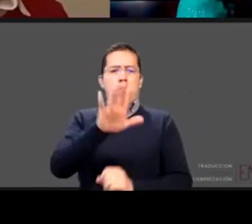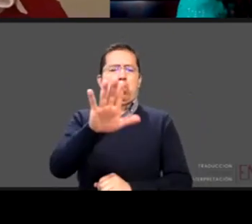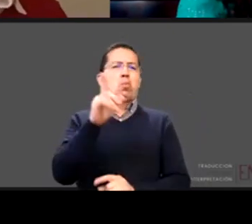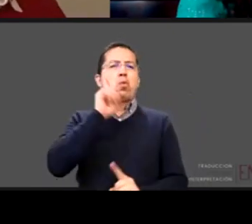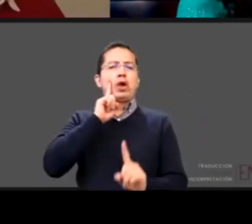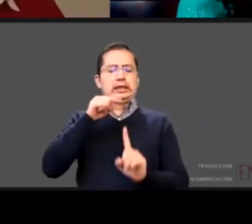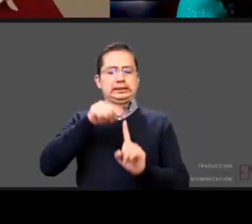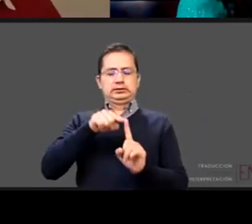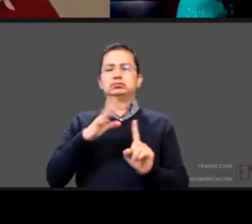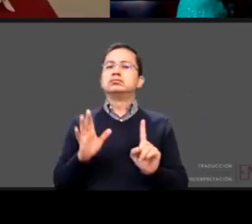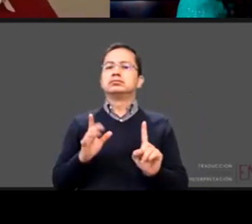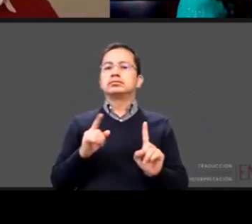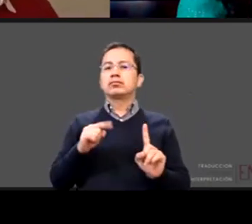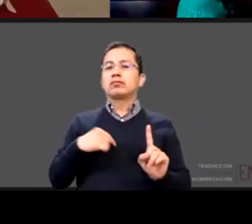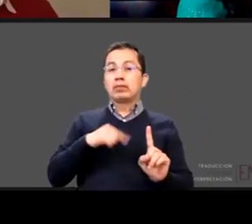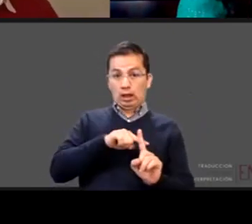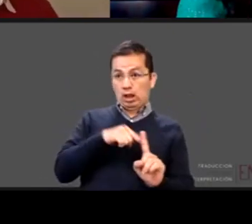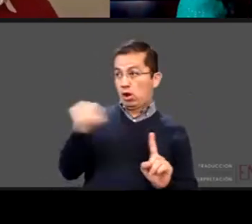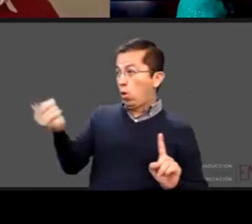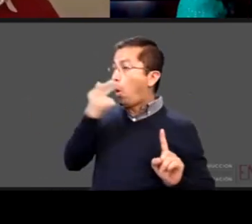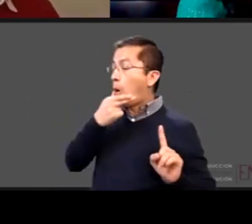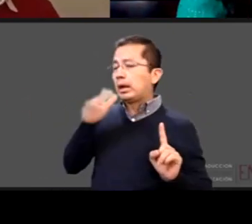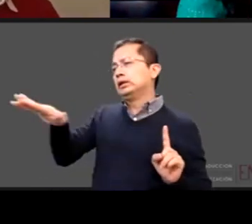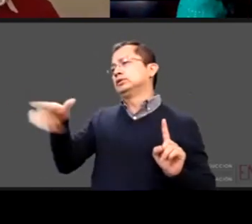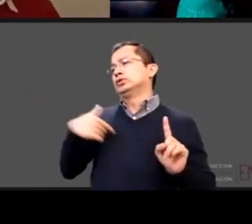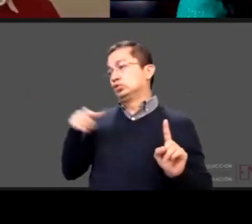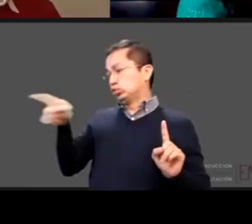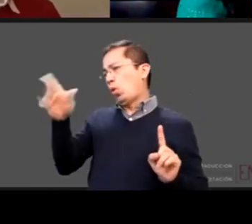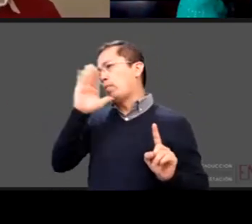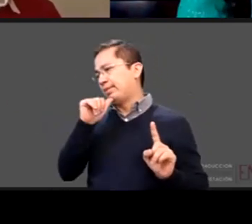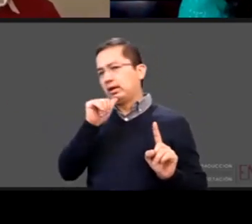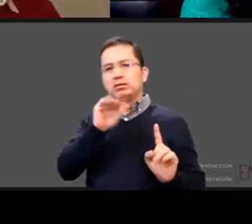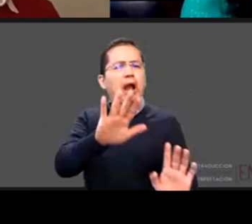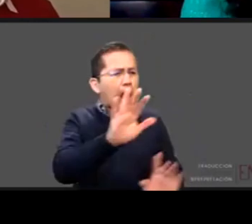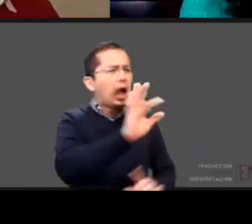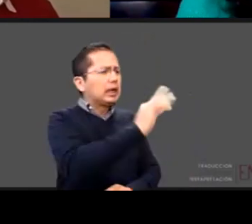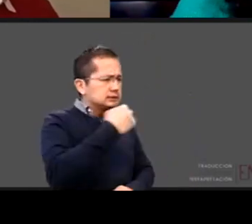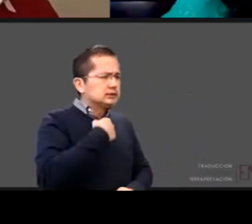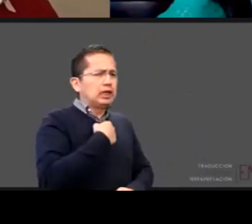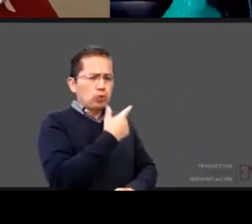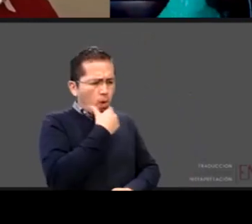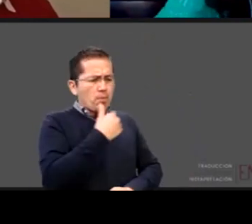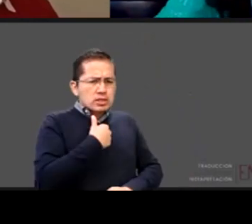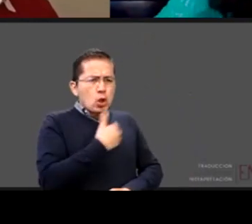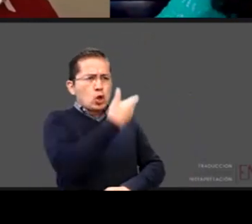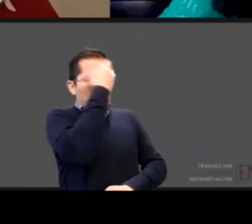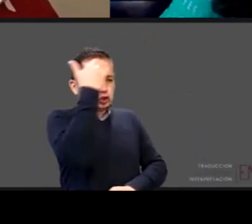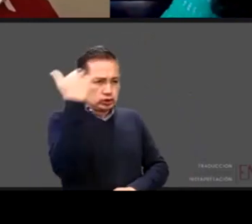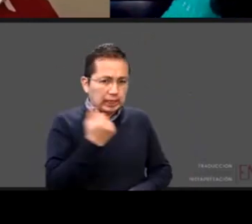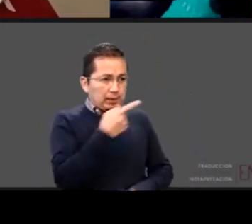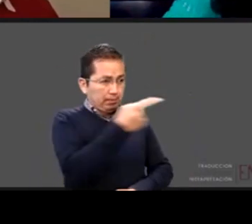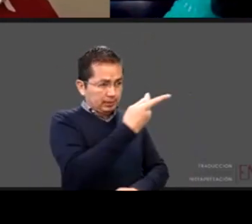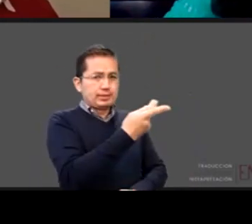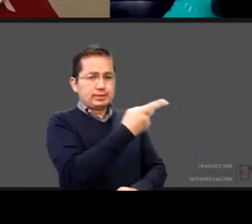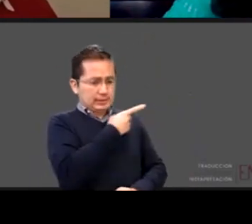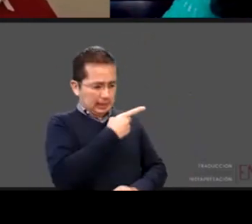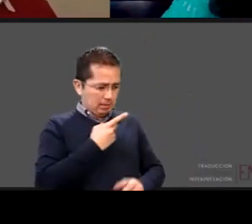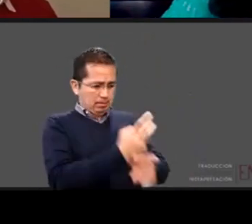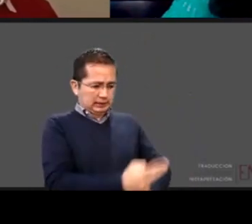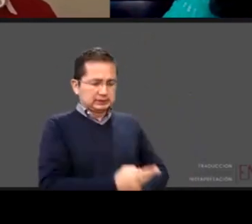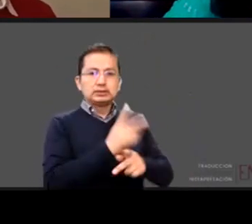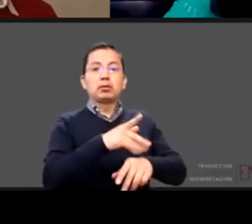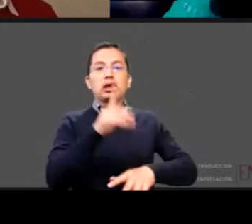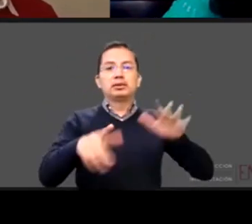podemos hacer las cosas no sabemos hacerlos enséñenos y tengannos paciencia ¿por qué? porque de repente nos dan el bebé lo estoy agarrando así y me dicen ya se te va a caer